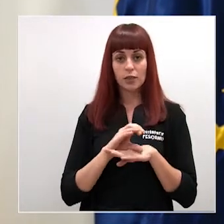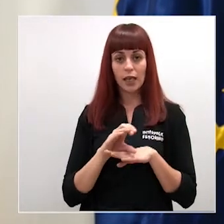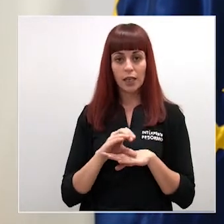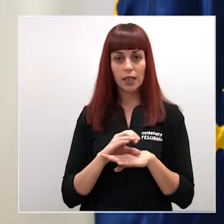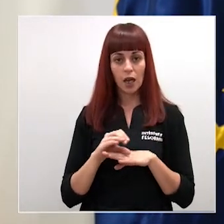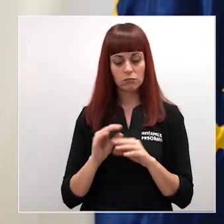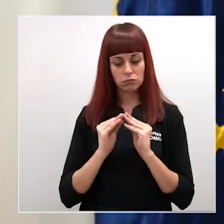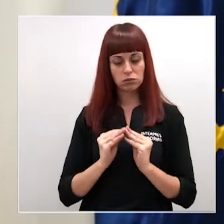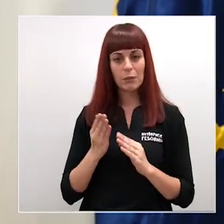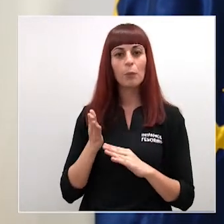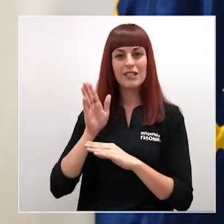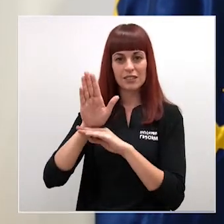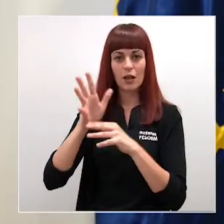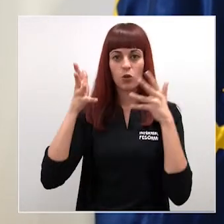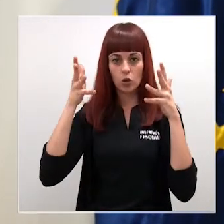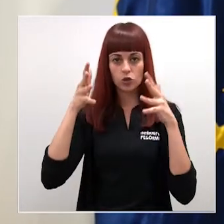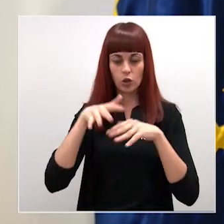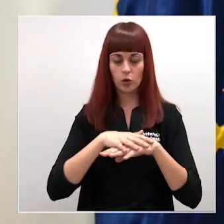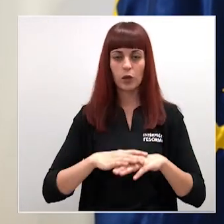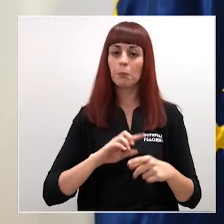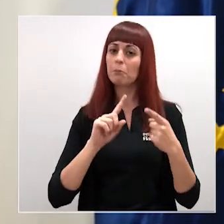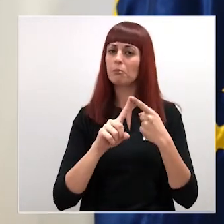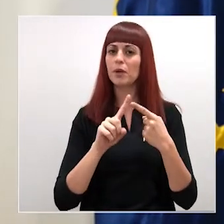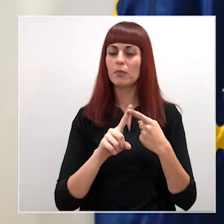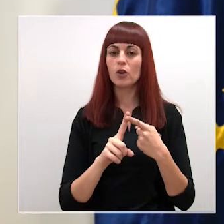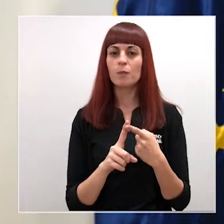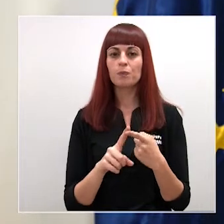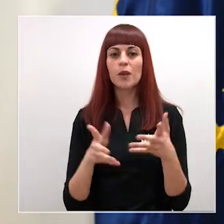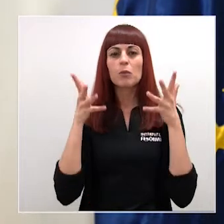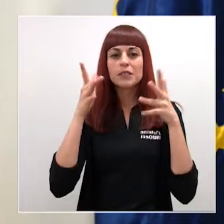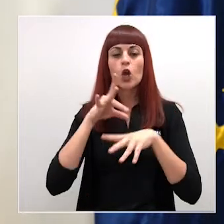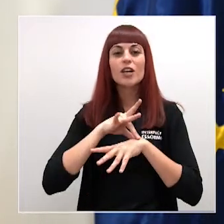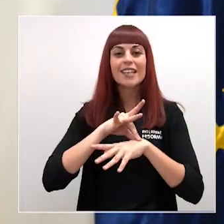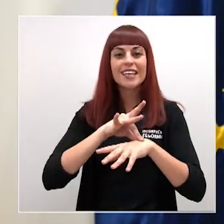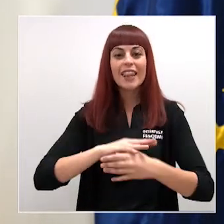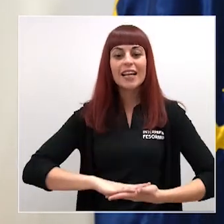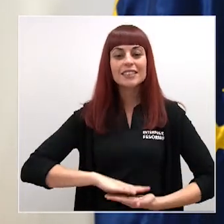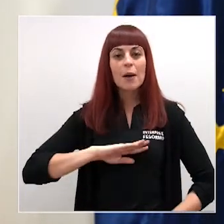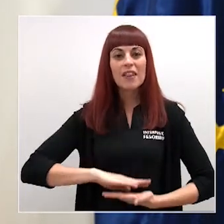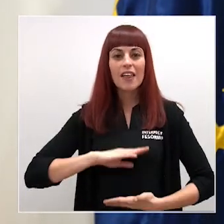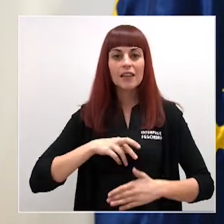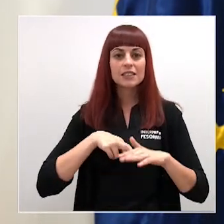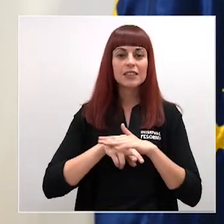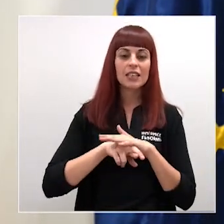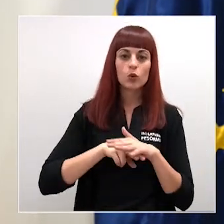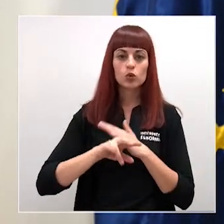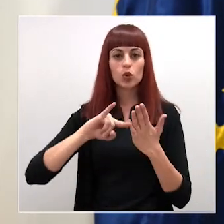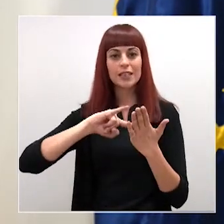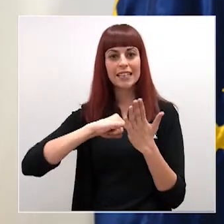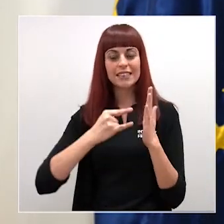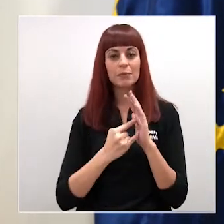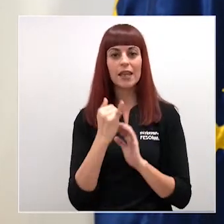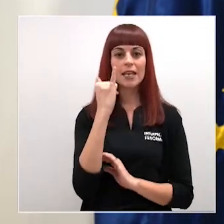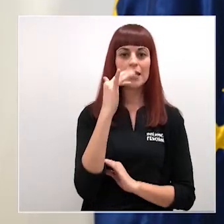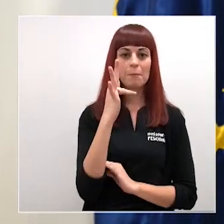hemos presentado en consejo de gobierno. En primer lugar hemos presentado la guía de las capacidades y recursos del sistema de I+,